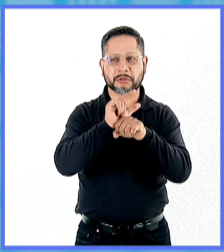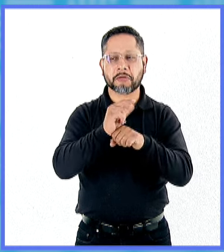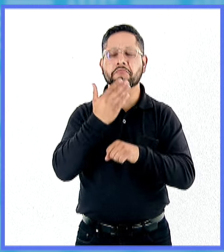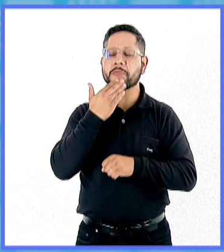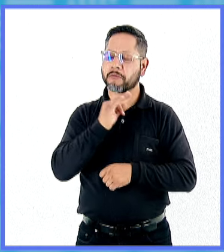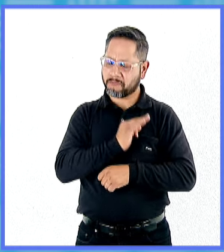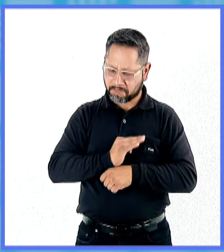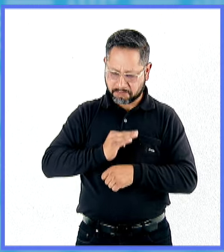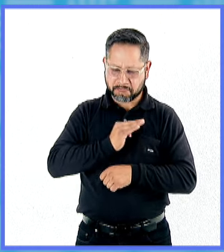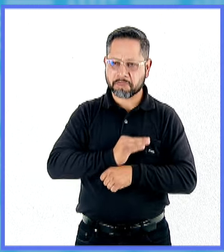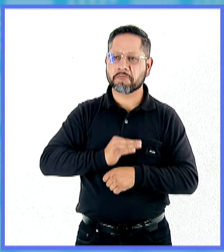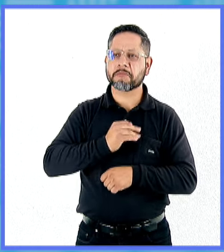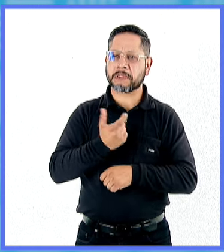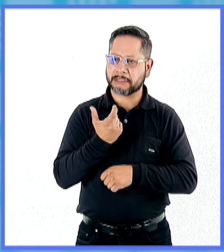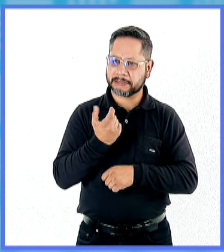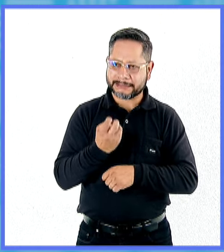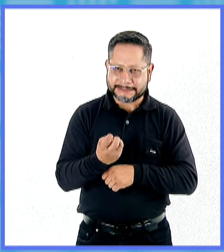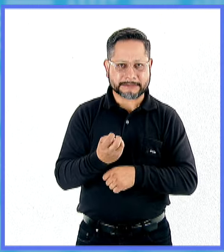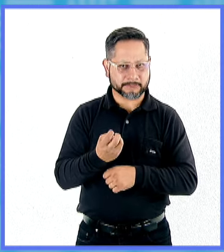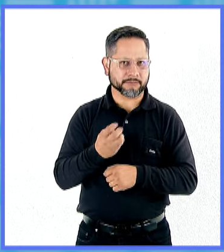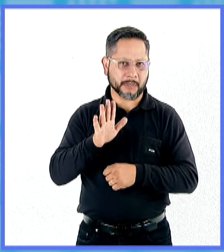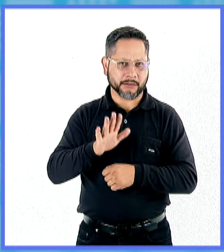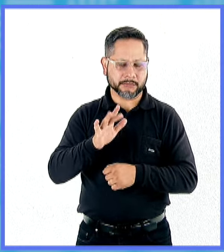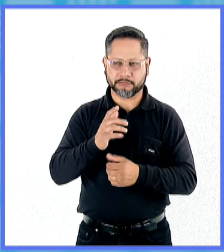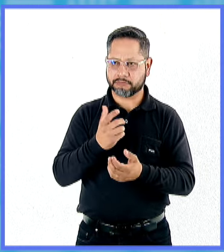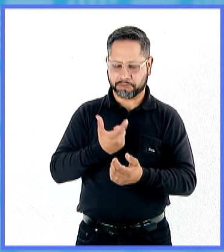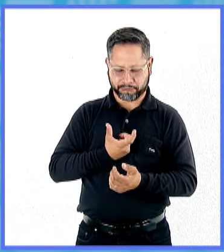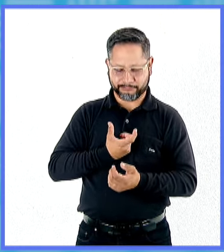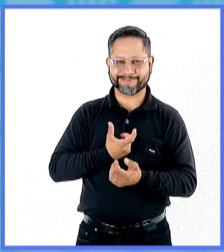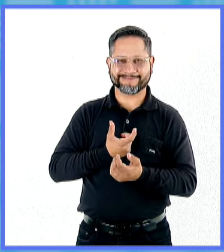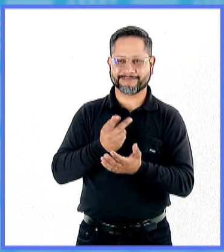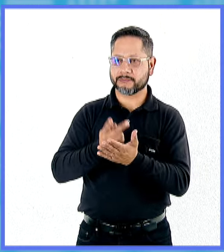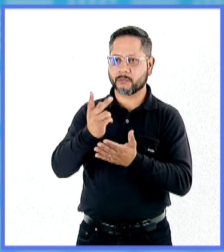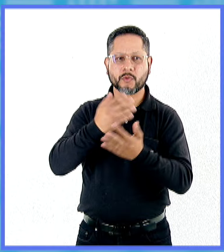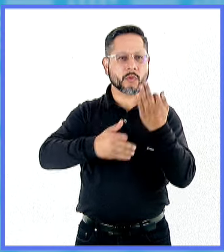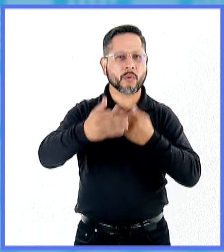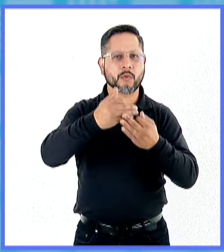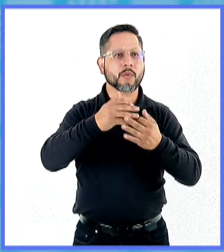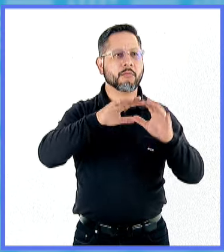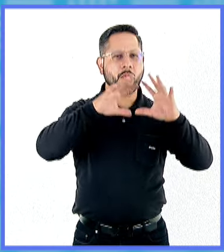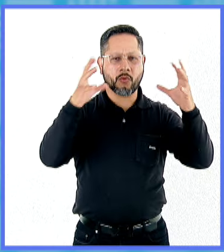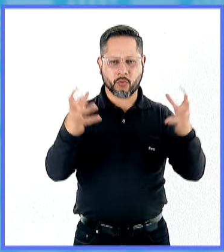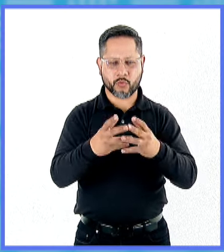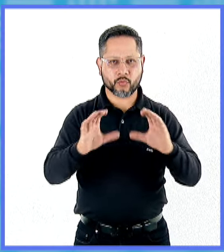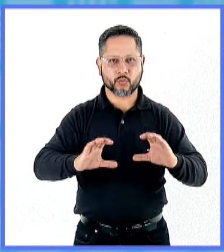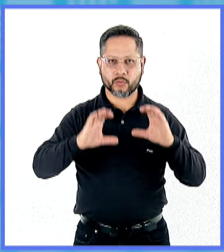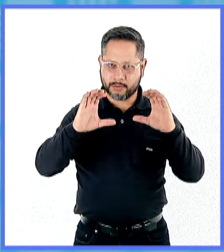pues, por este reconocimiento, que es también un llamado a que todos sigamos cuidando nuestro entorno.